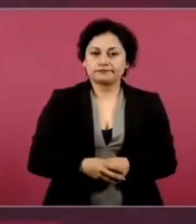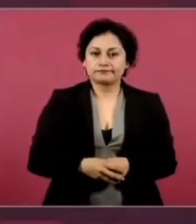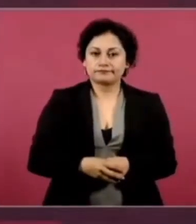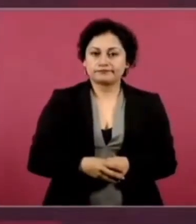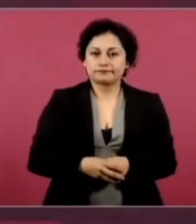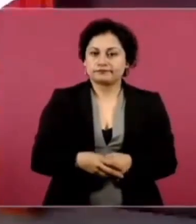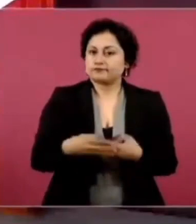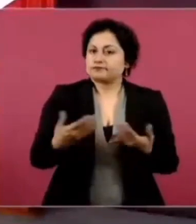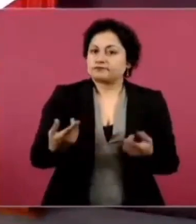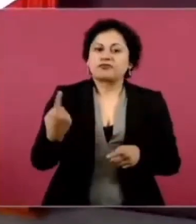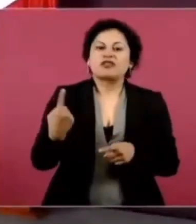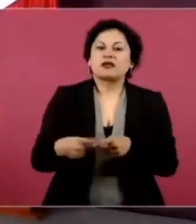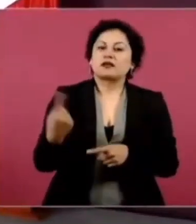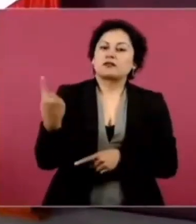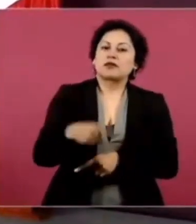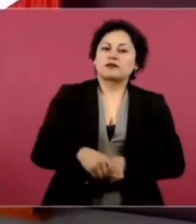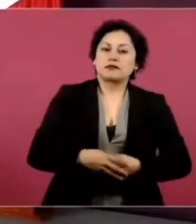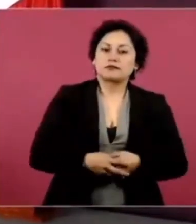¿Y de parte de quién?